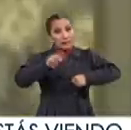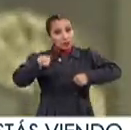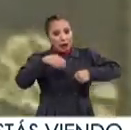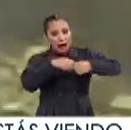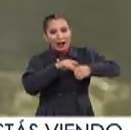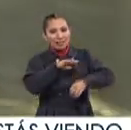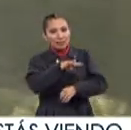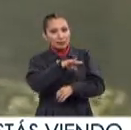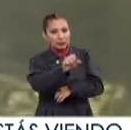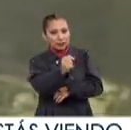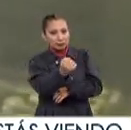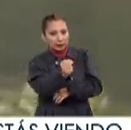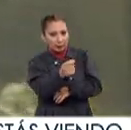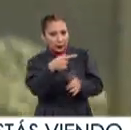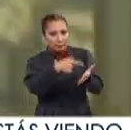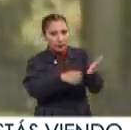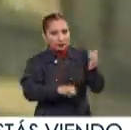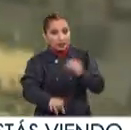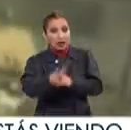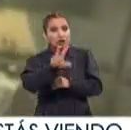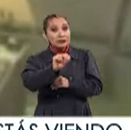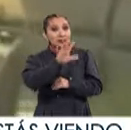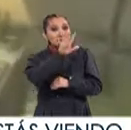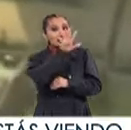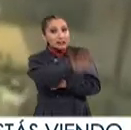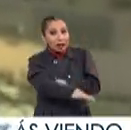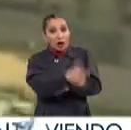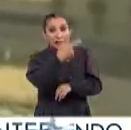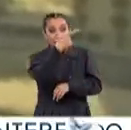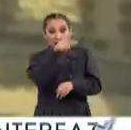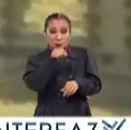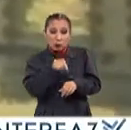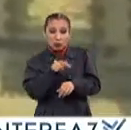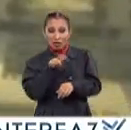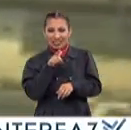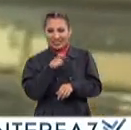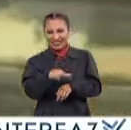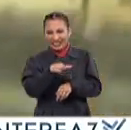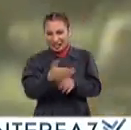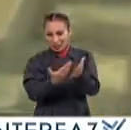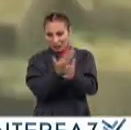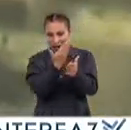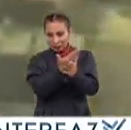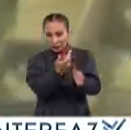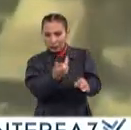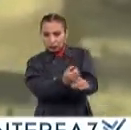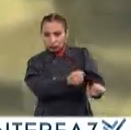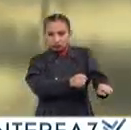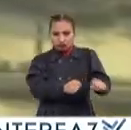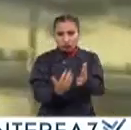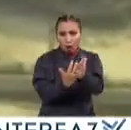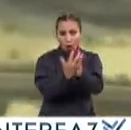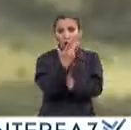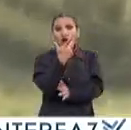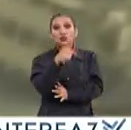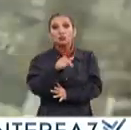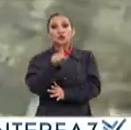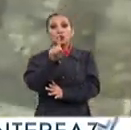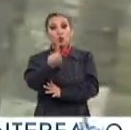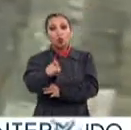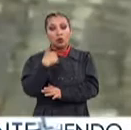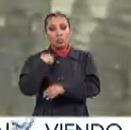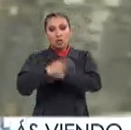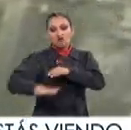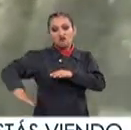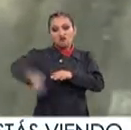El 19 de septiembre de 1985 a las 7.17 de la mañana Ocurrió un sismo de magnitud 8.1